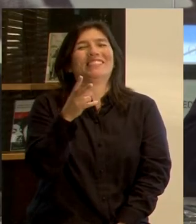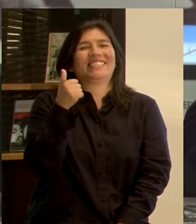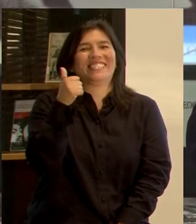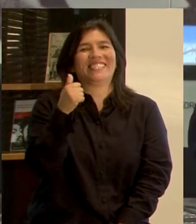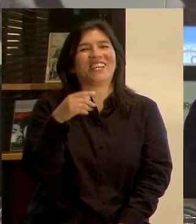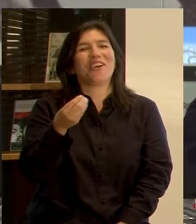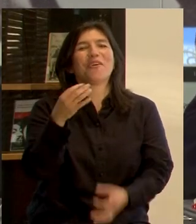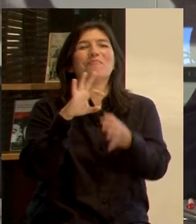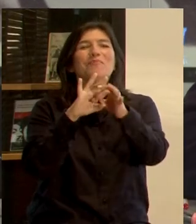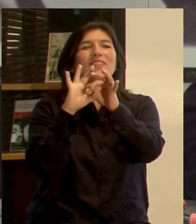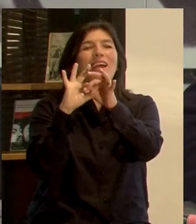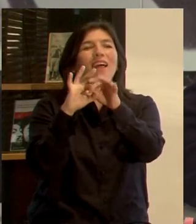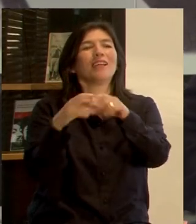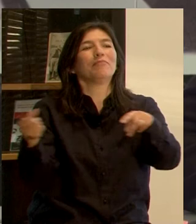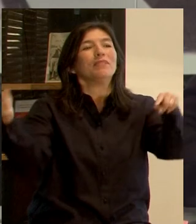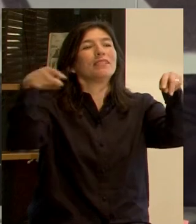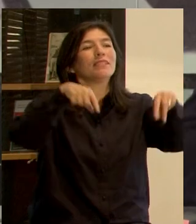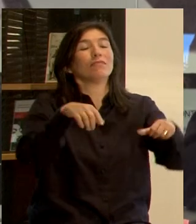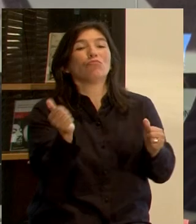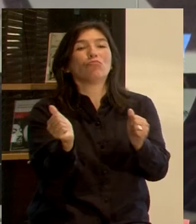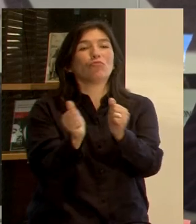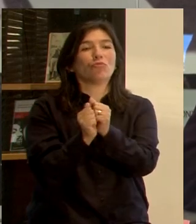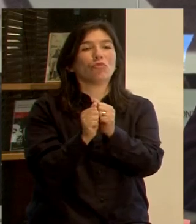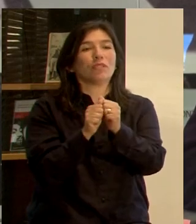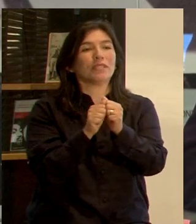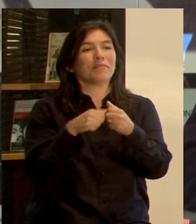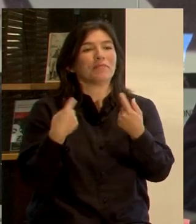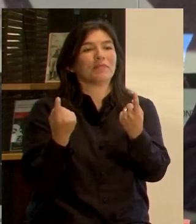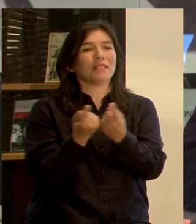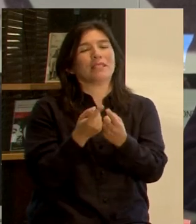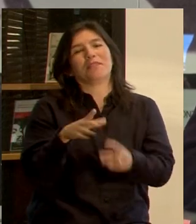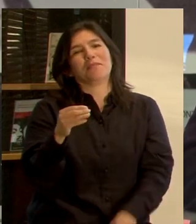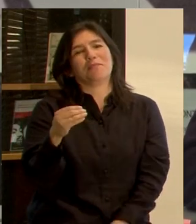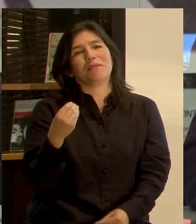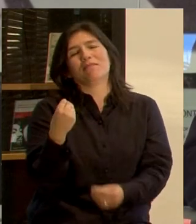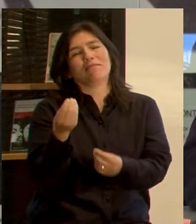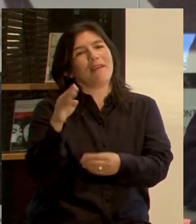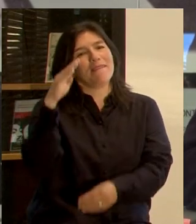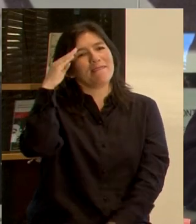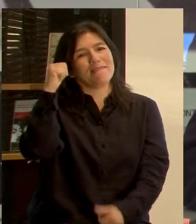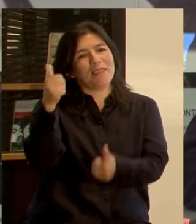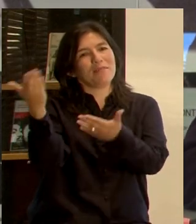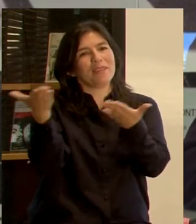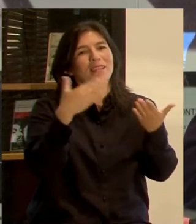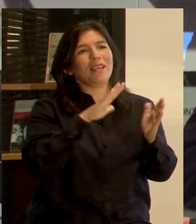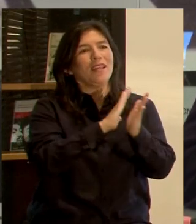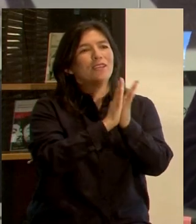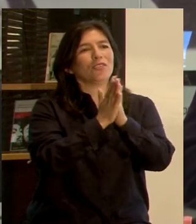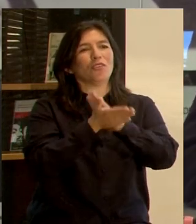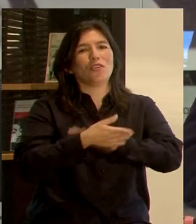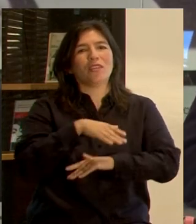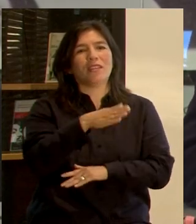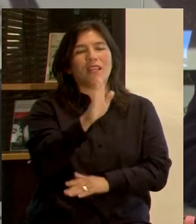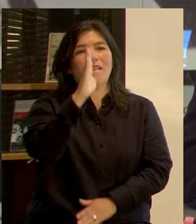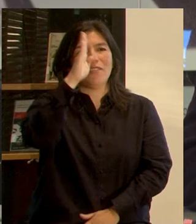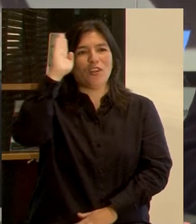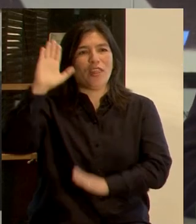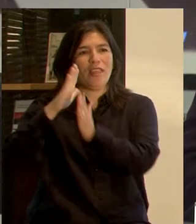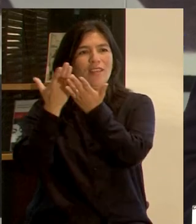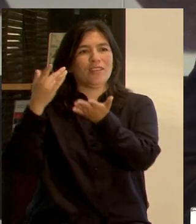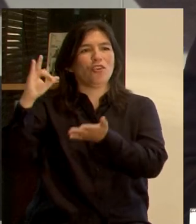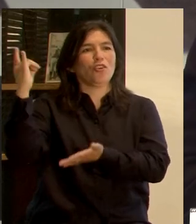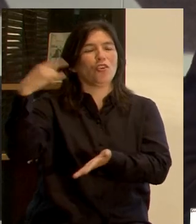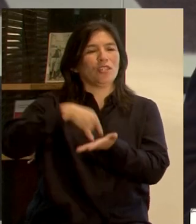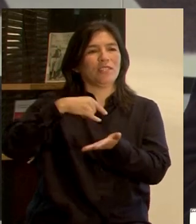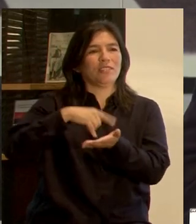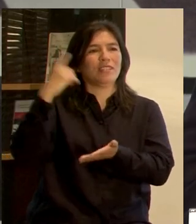Bueno, muchas gracias por estar con nosotros. Les doy también la bienvenida a todos de parte de la Biblioteca del Congreso Nacional,